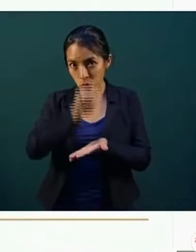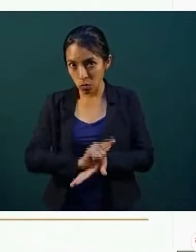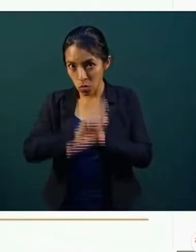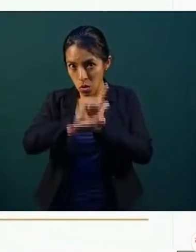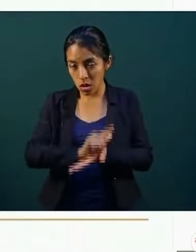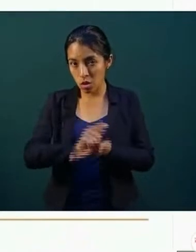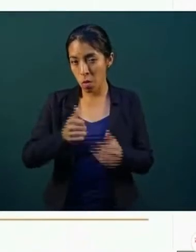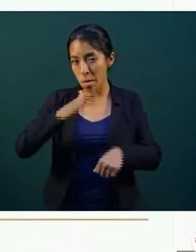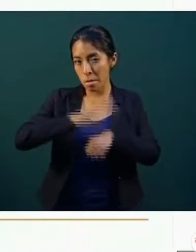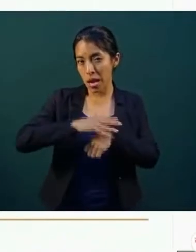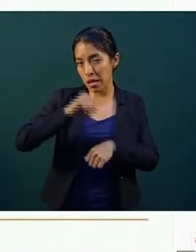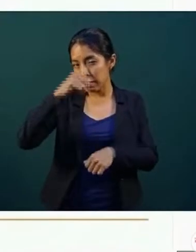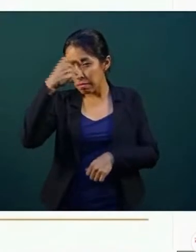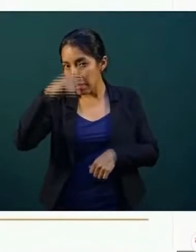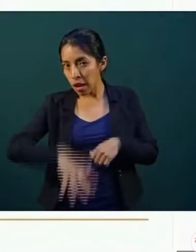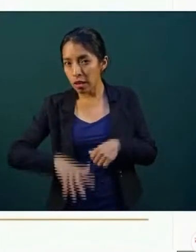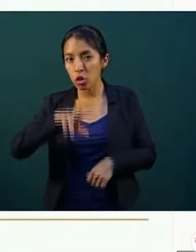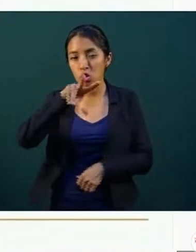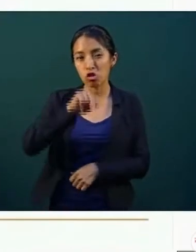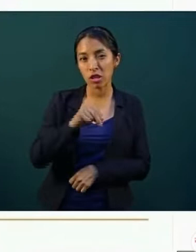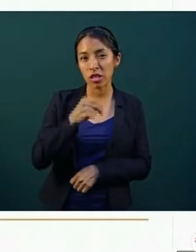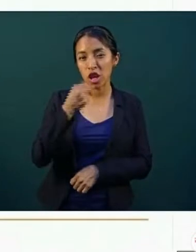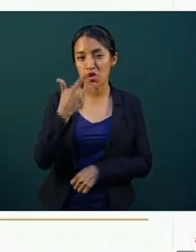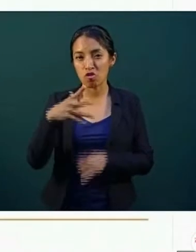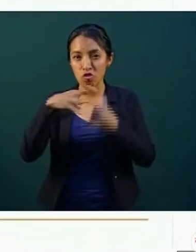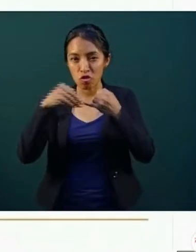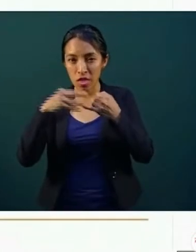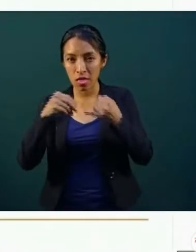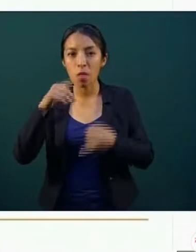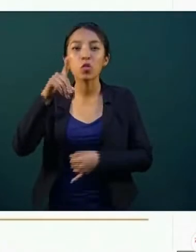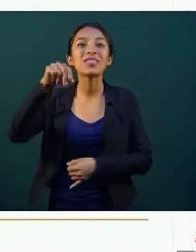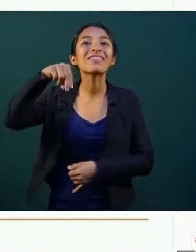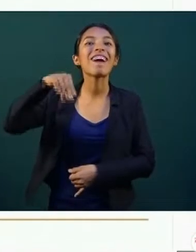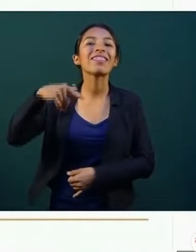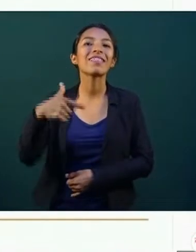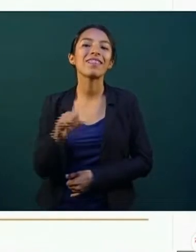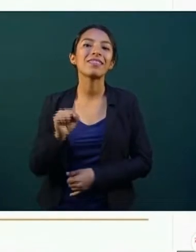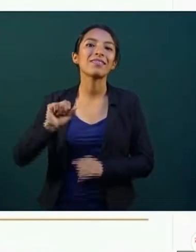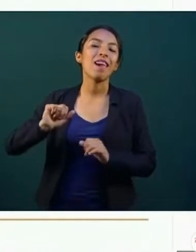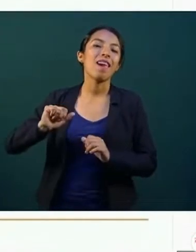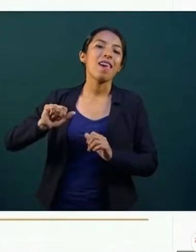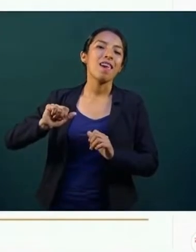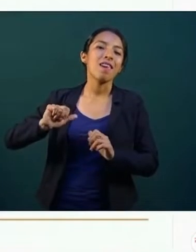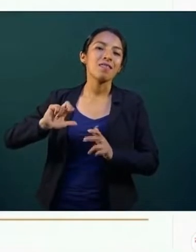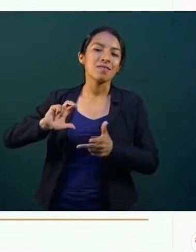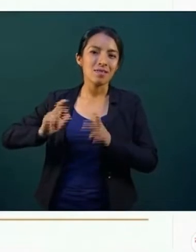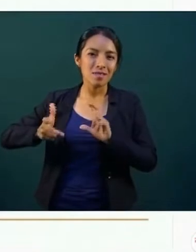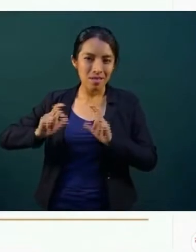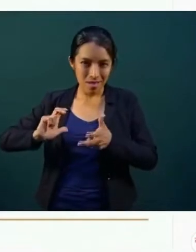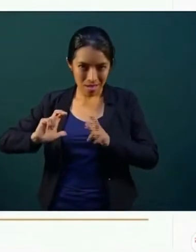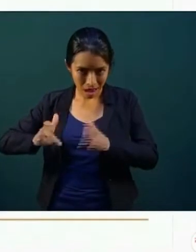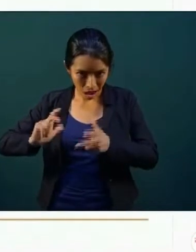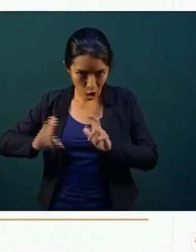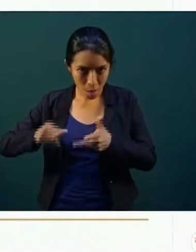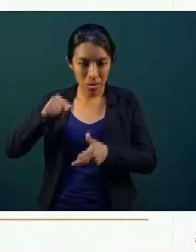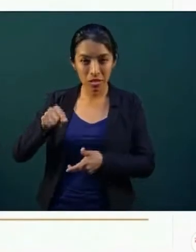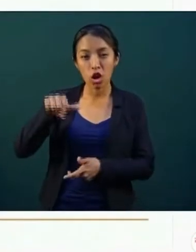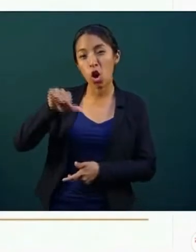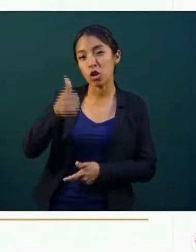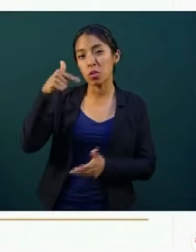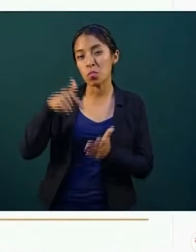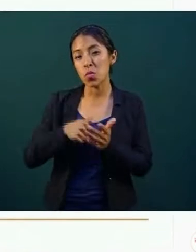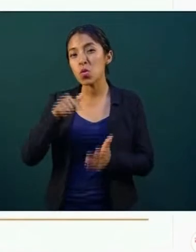El margen más bajo, con 88 centavos, lo tuvo Dami Gas, en Chiapas, con un precio de 11 pesos con 19